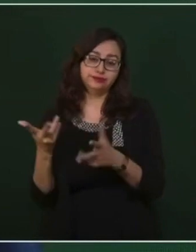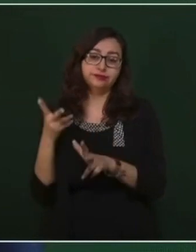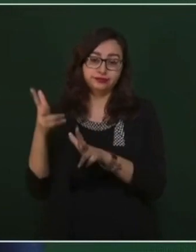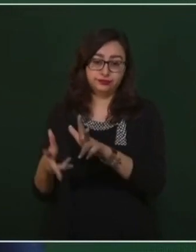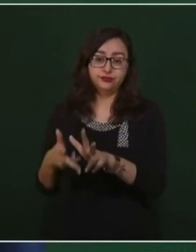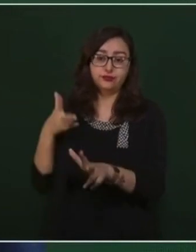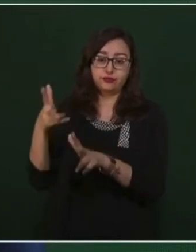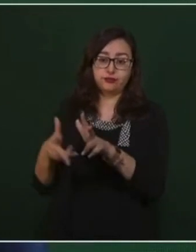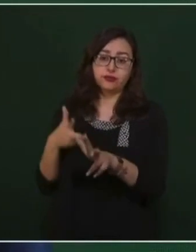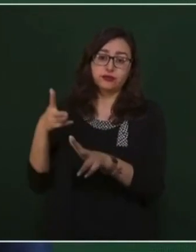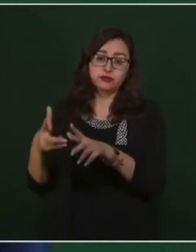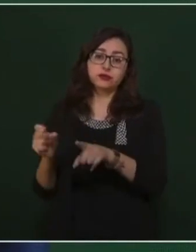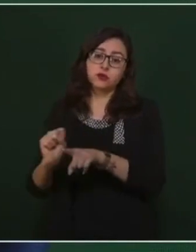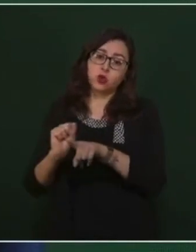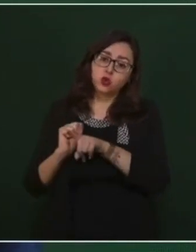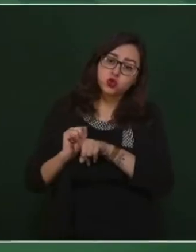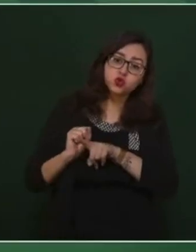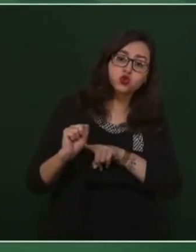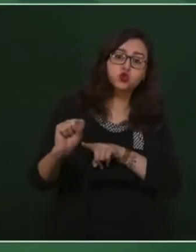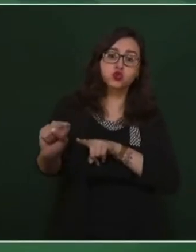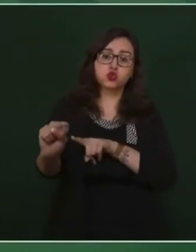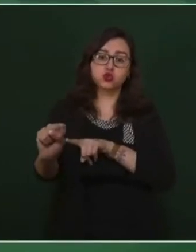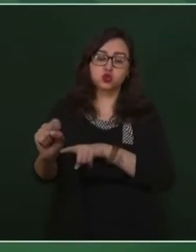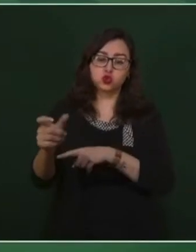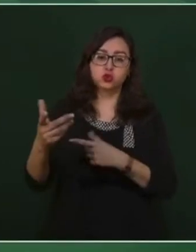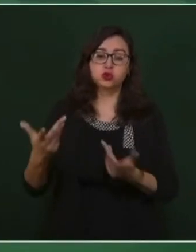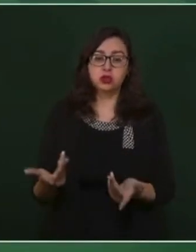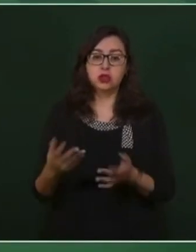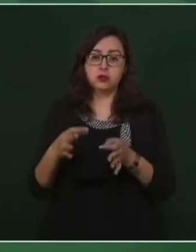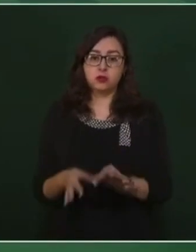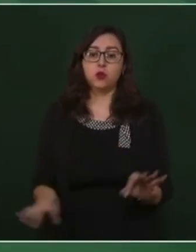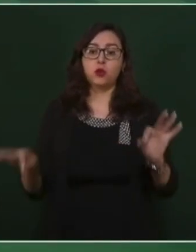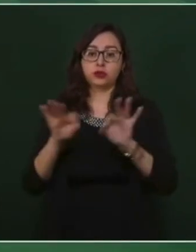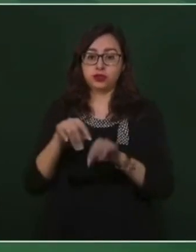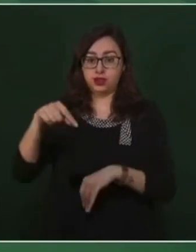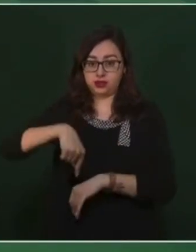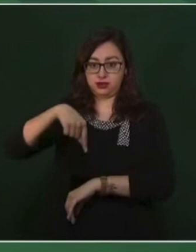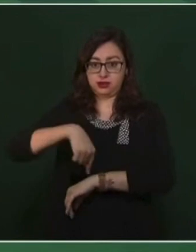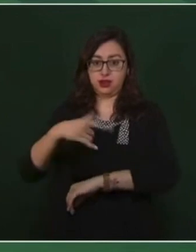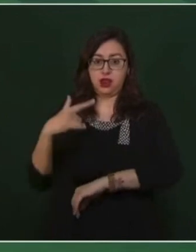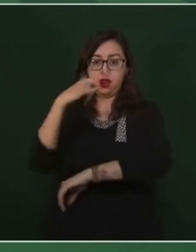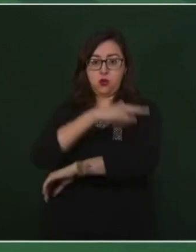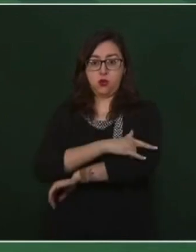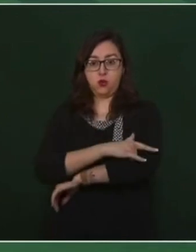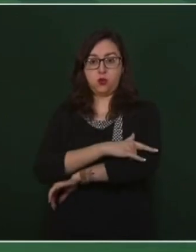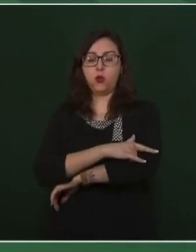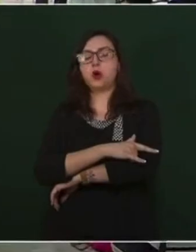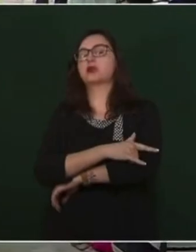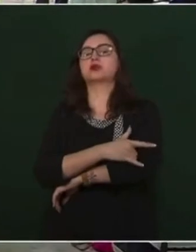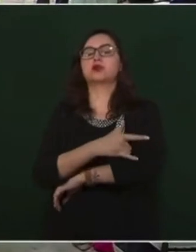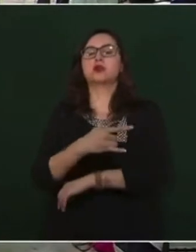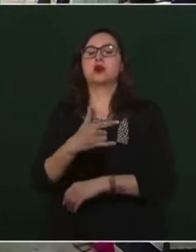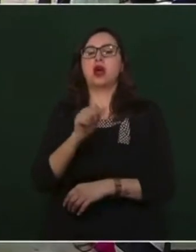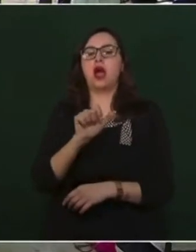tren desde el aeropuerto Felipe Ángeles hasta Buenavista